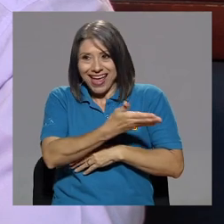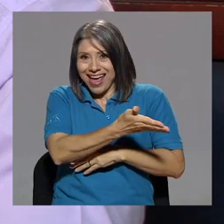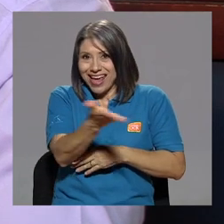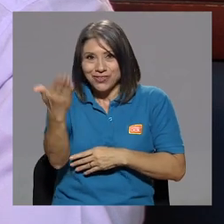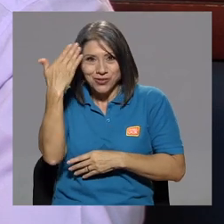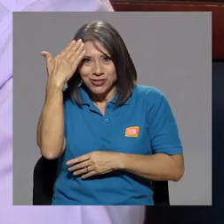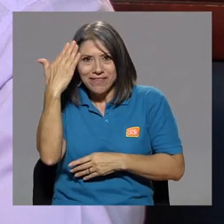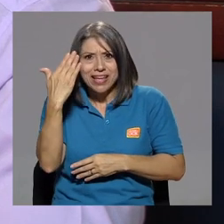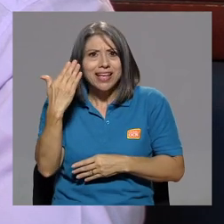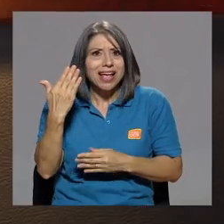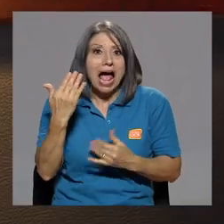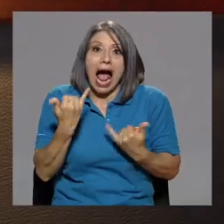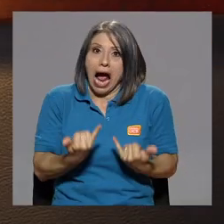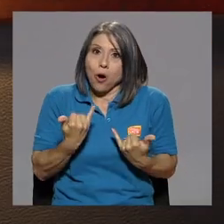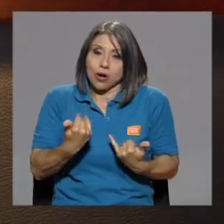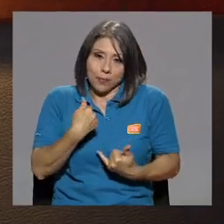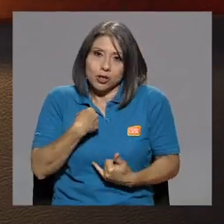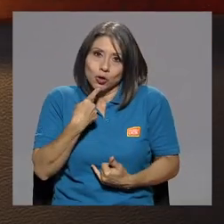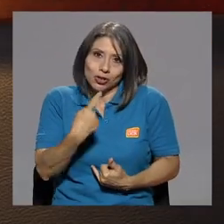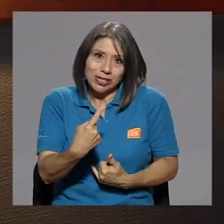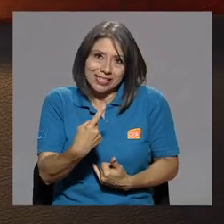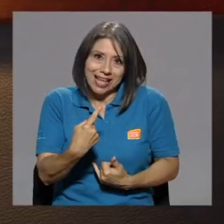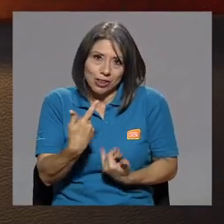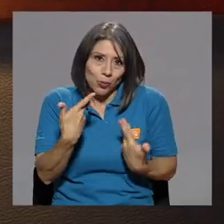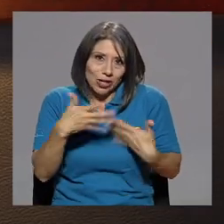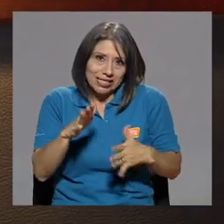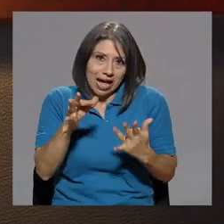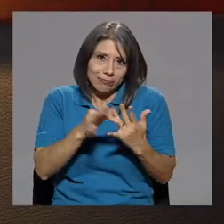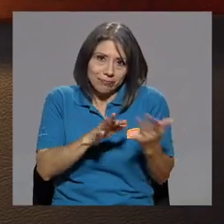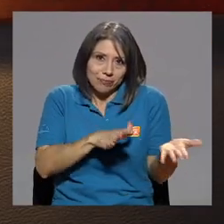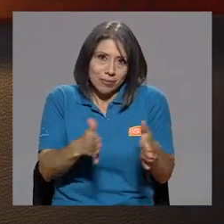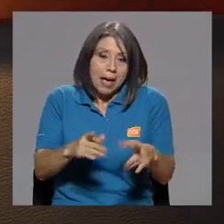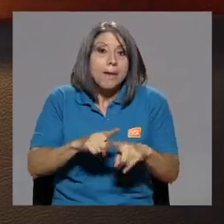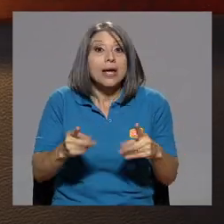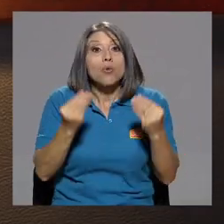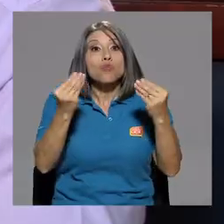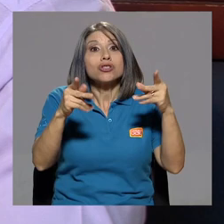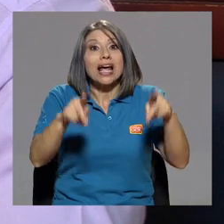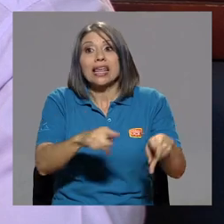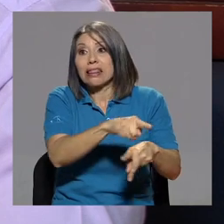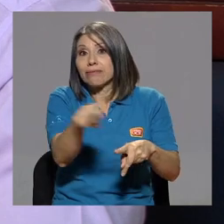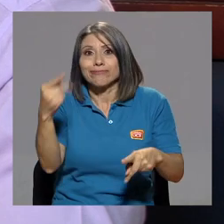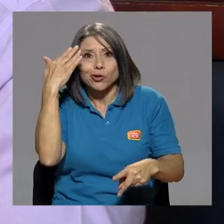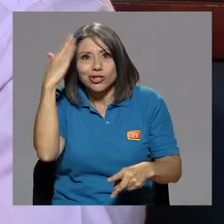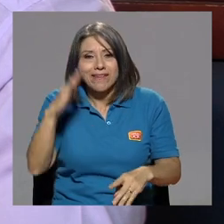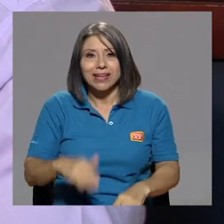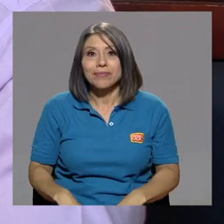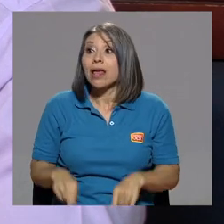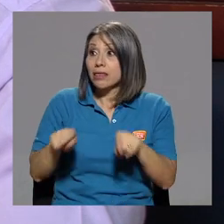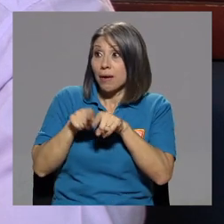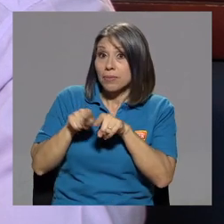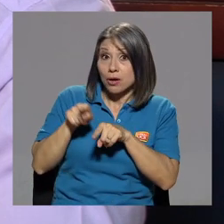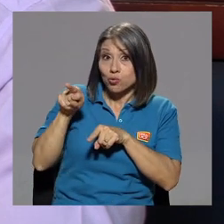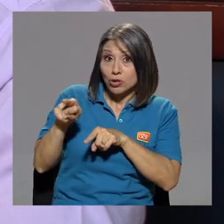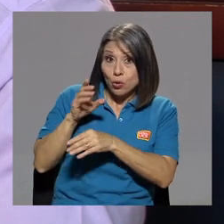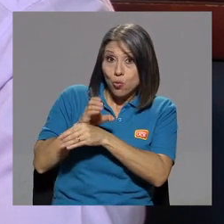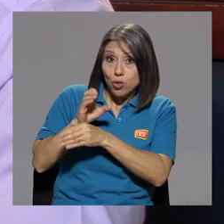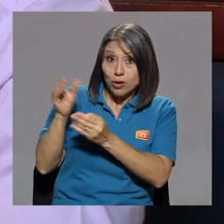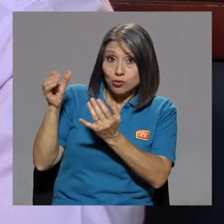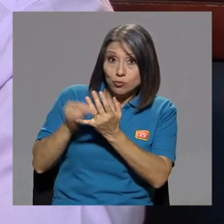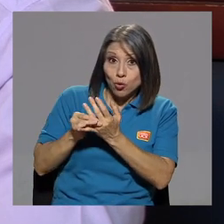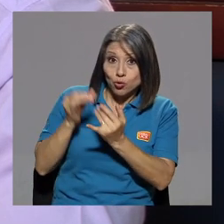no saben. Y mucha gente, ahora porque les estoy diciendo que de viuda, pero mucha gente no sabe. No, y lo cuidó usted en sus últimos Yo, sí,